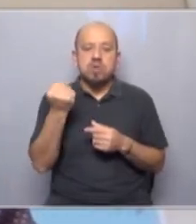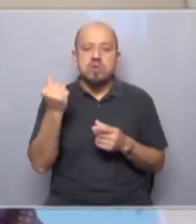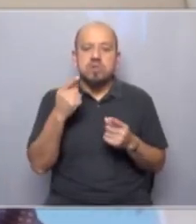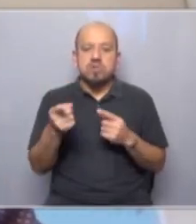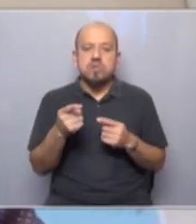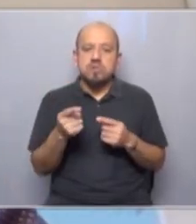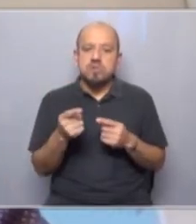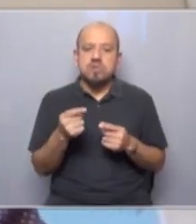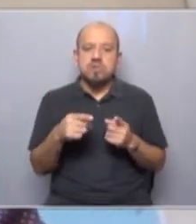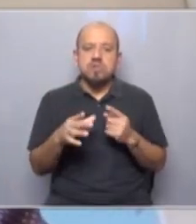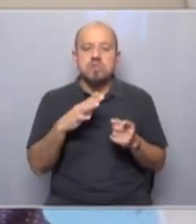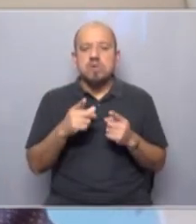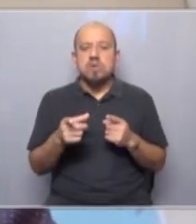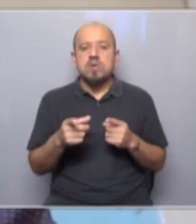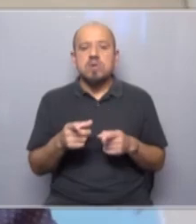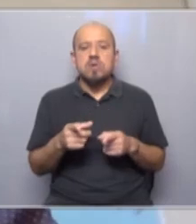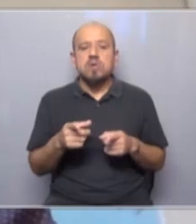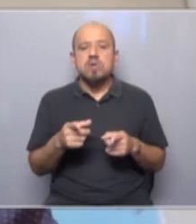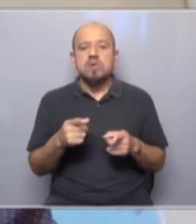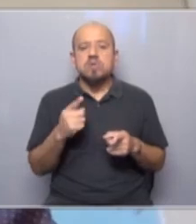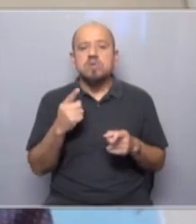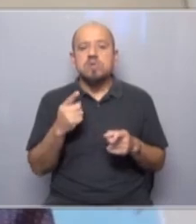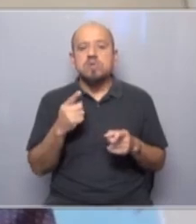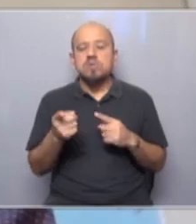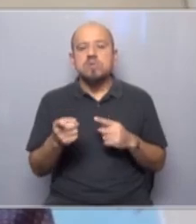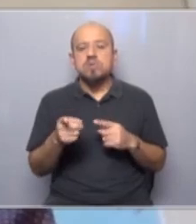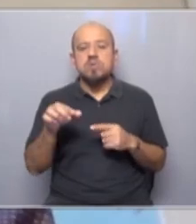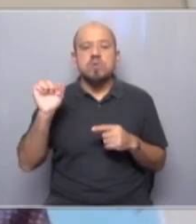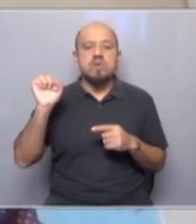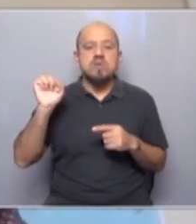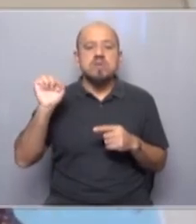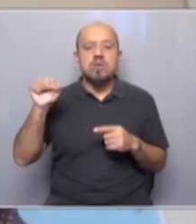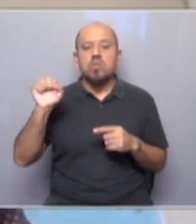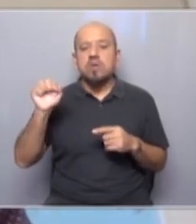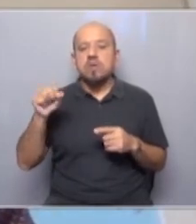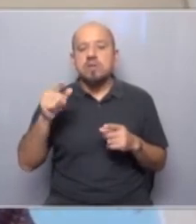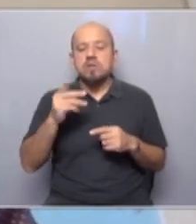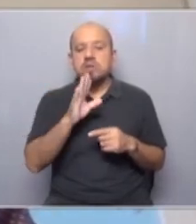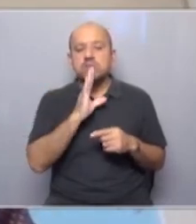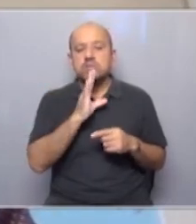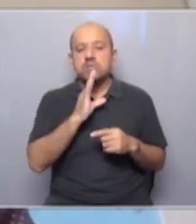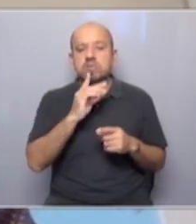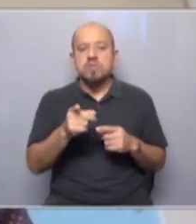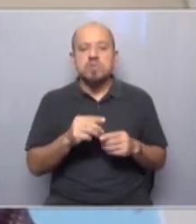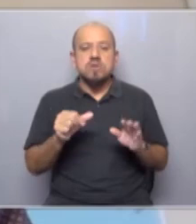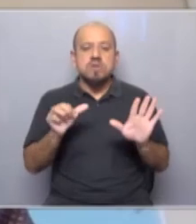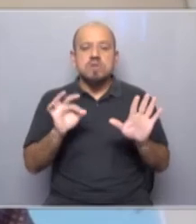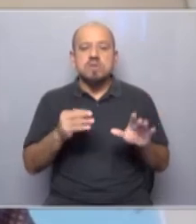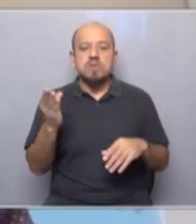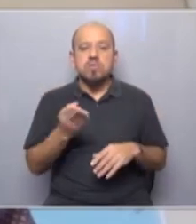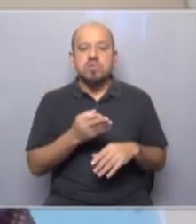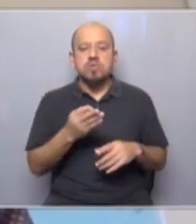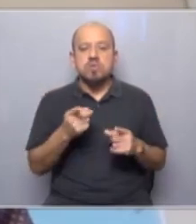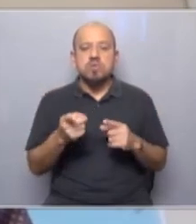televidentes que están escuchando que las últimas encuestas indiquen de que en Estados Unidos el 60%